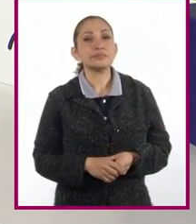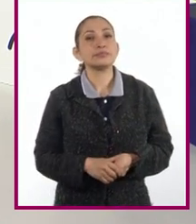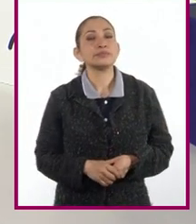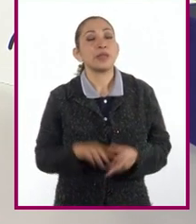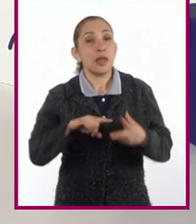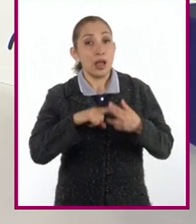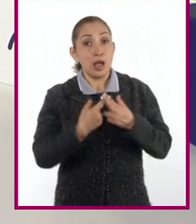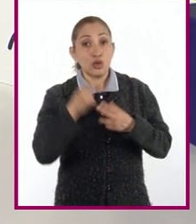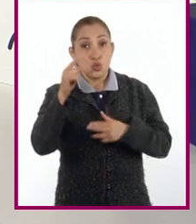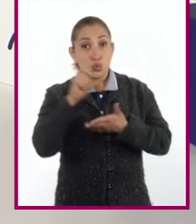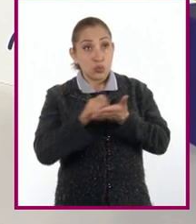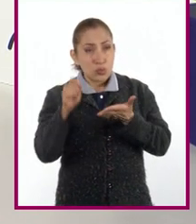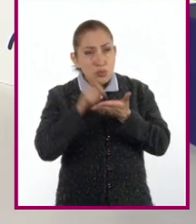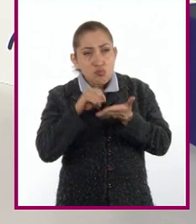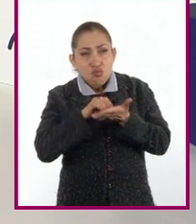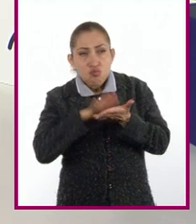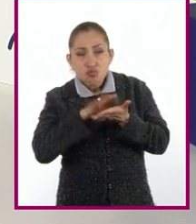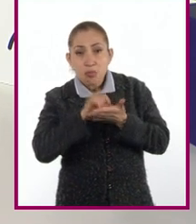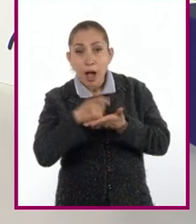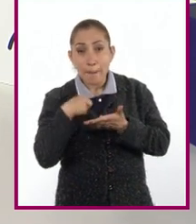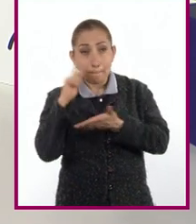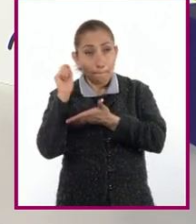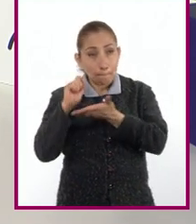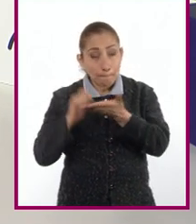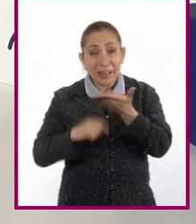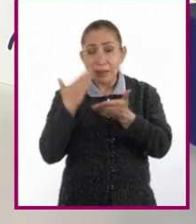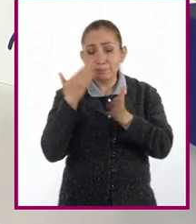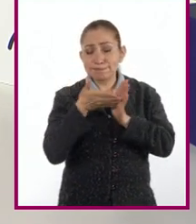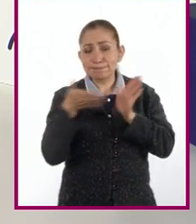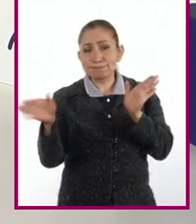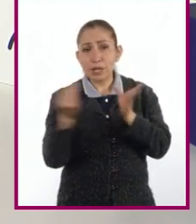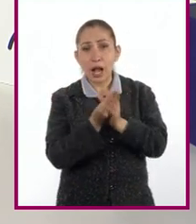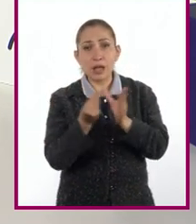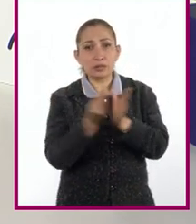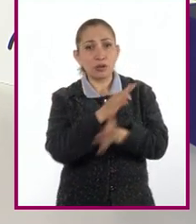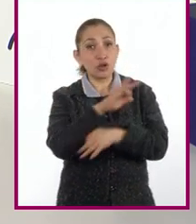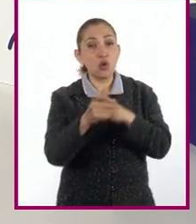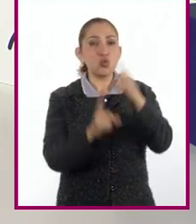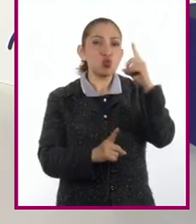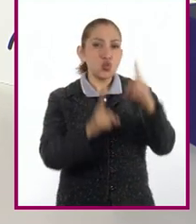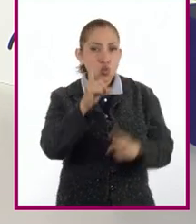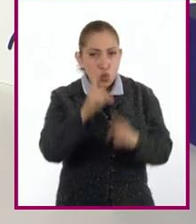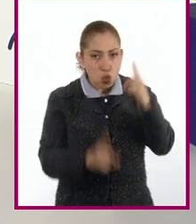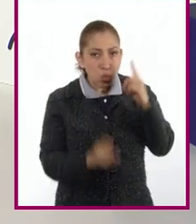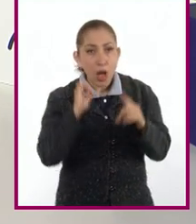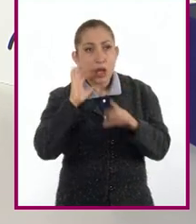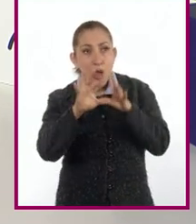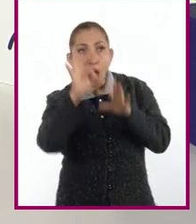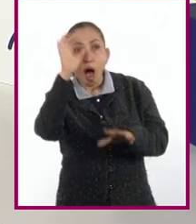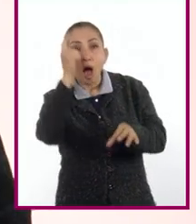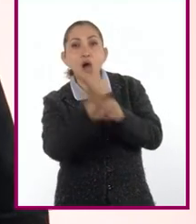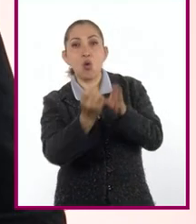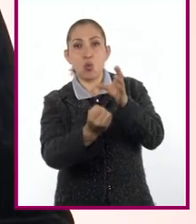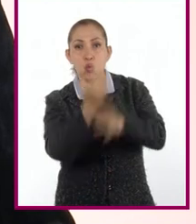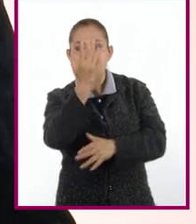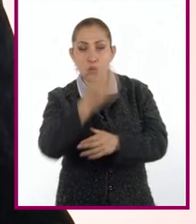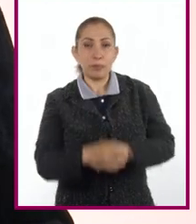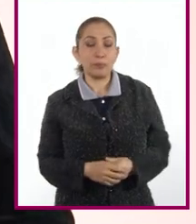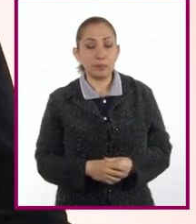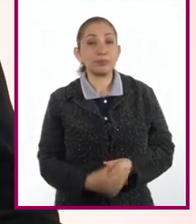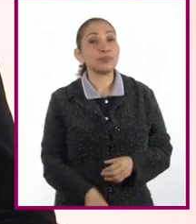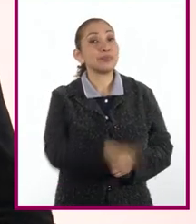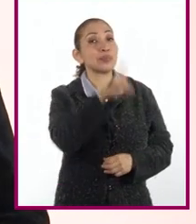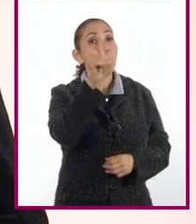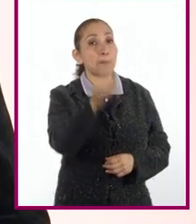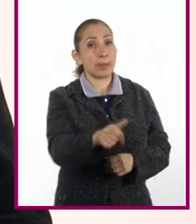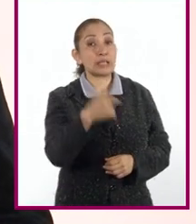Comiencen a tomar apuntes. Registren a lo largo de la sesión todas sus dudas y hallazgos. Luego,